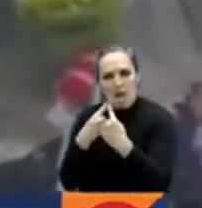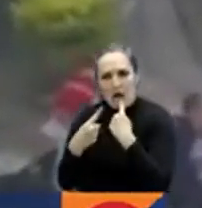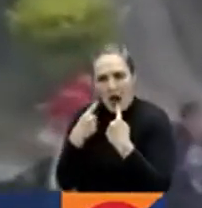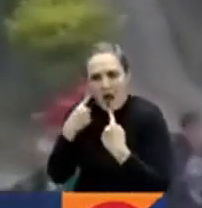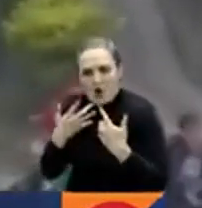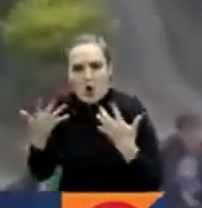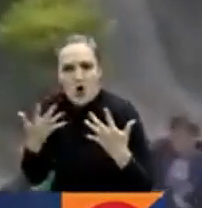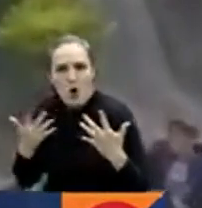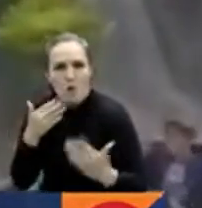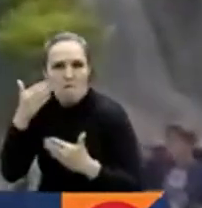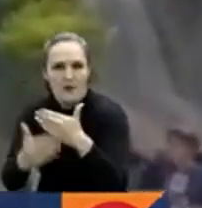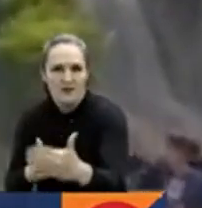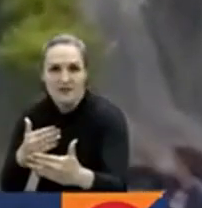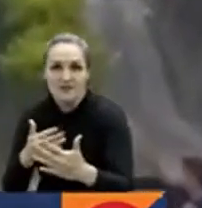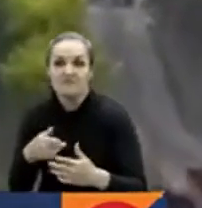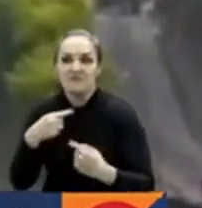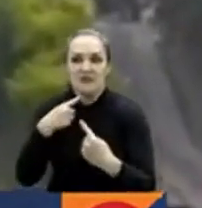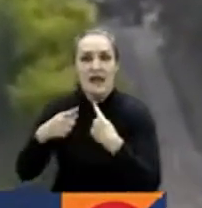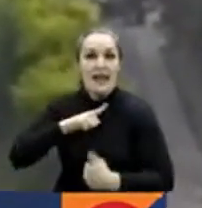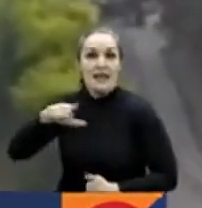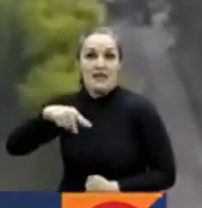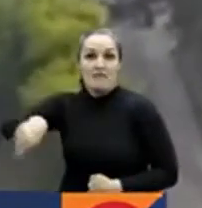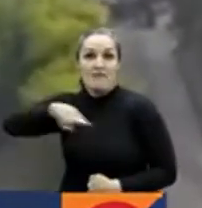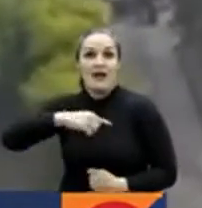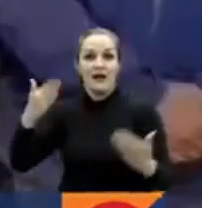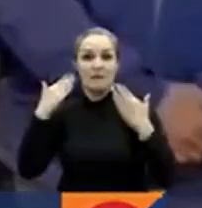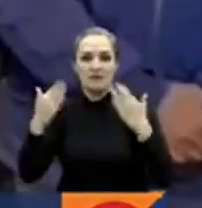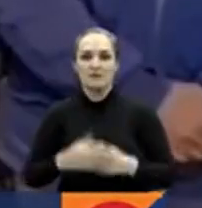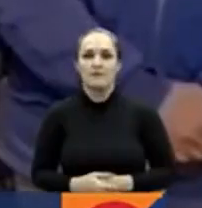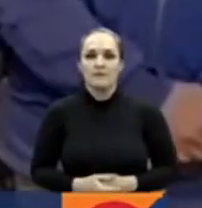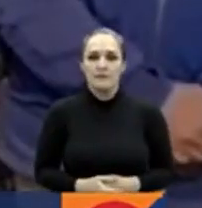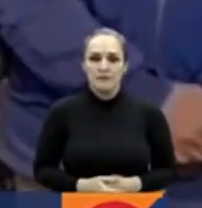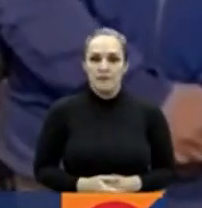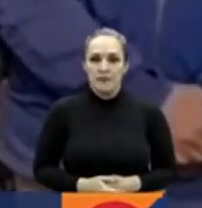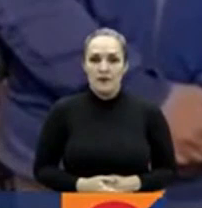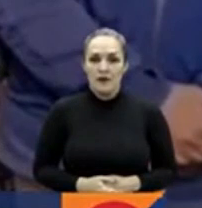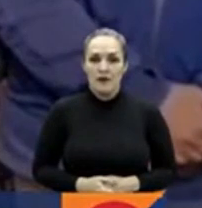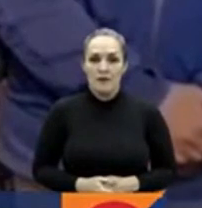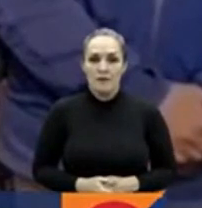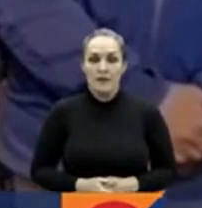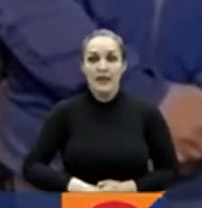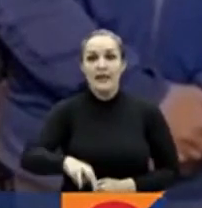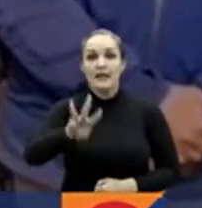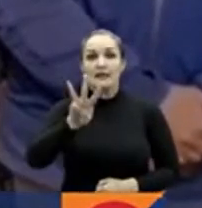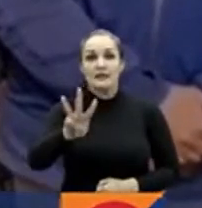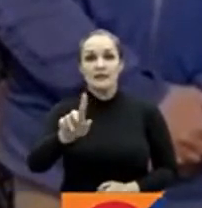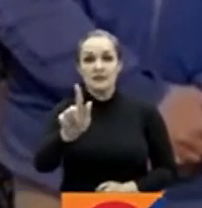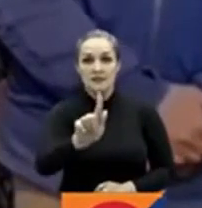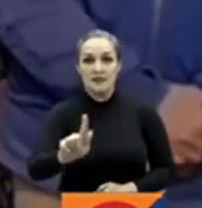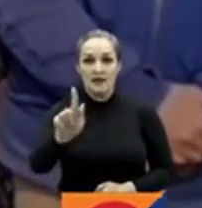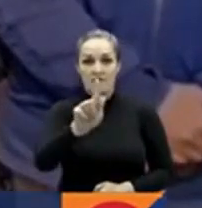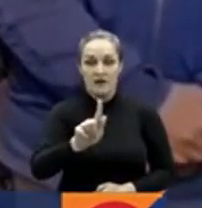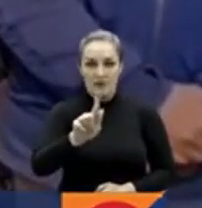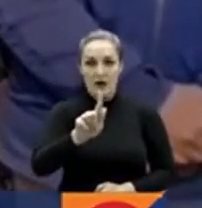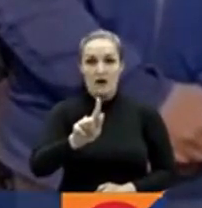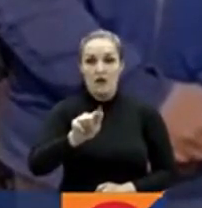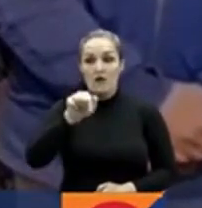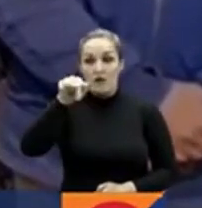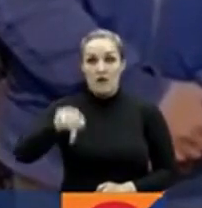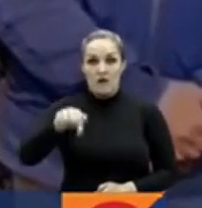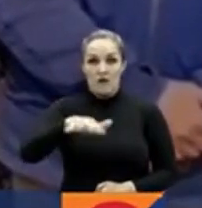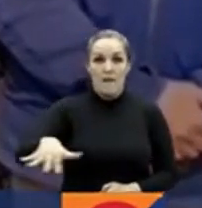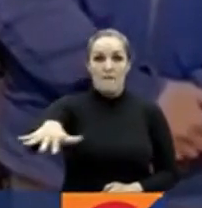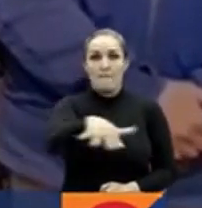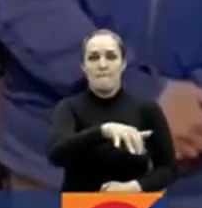Pamplona a charlar con líderes campesinos. Y el 3 de febrero estará precisamente en el territorio de los páramos